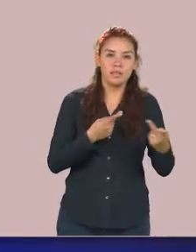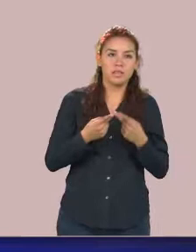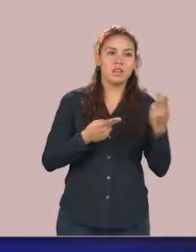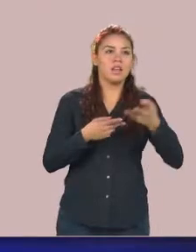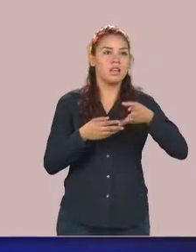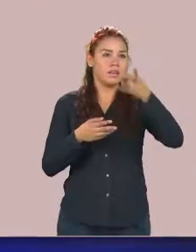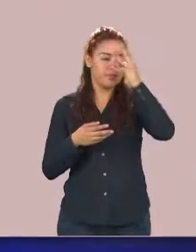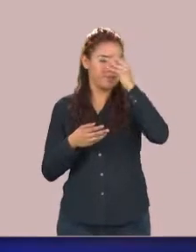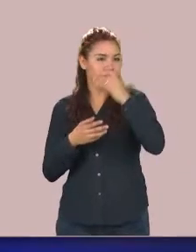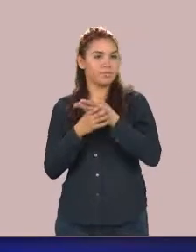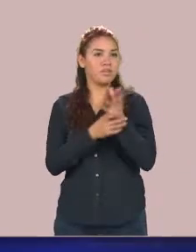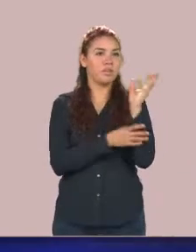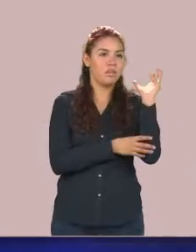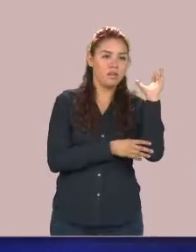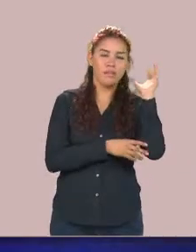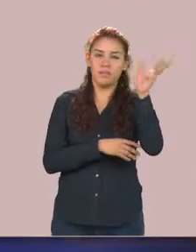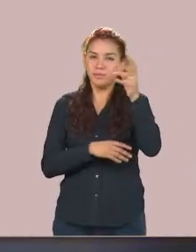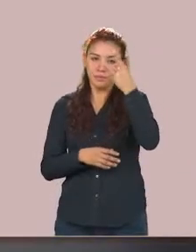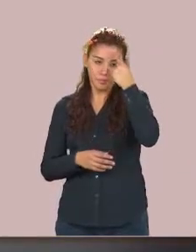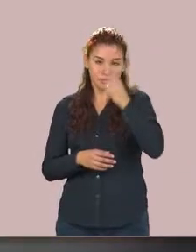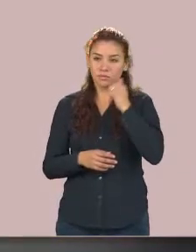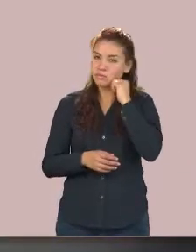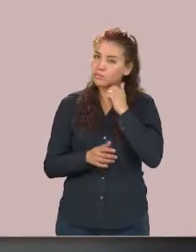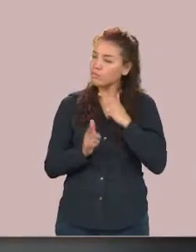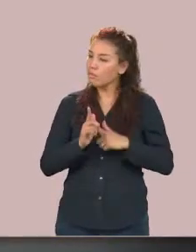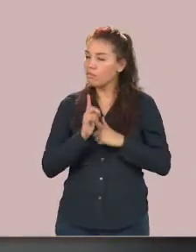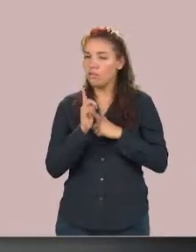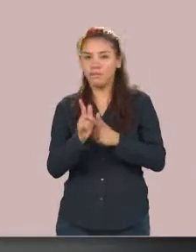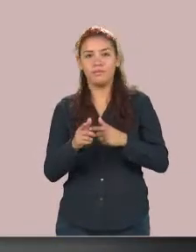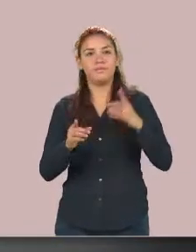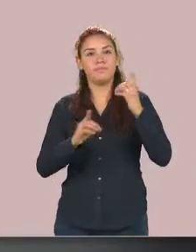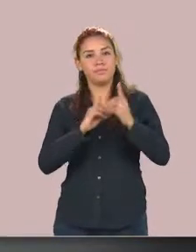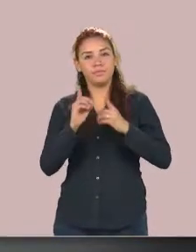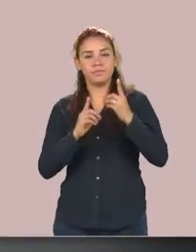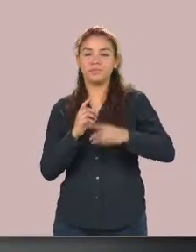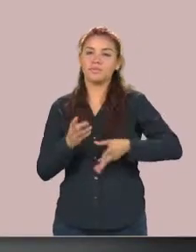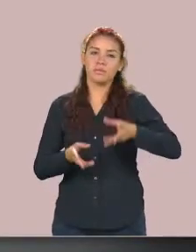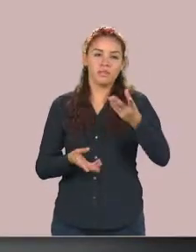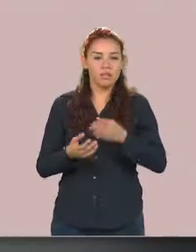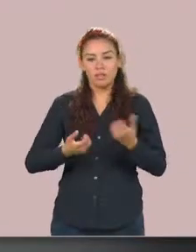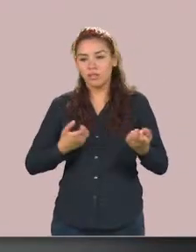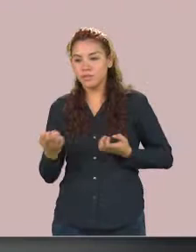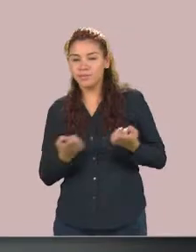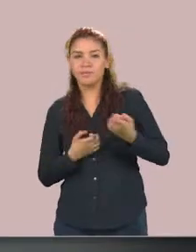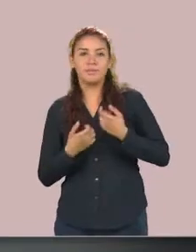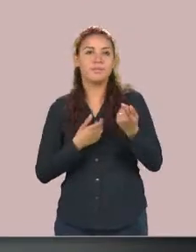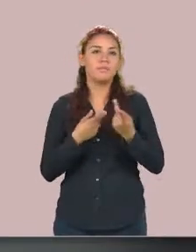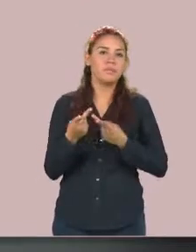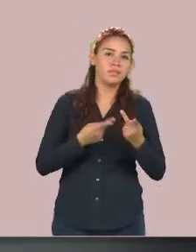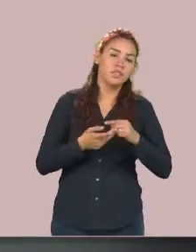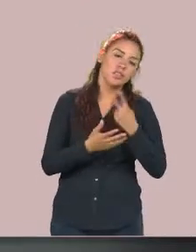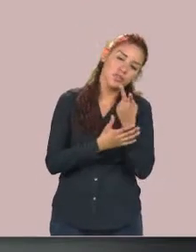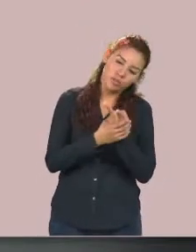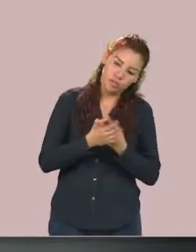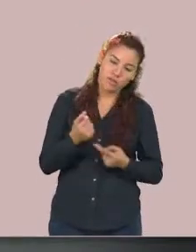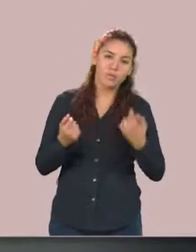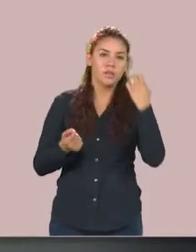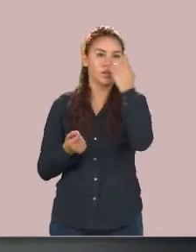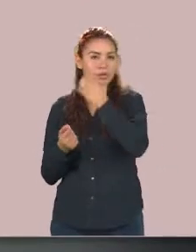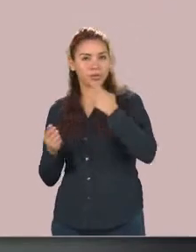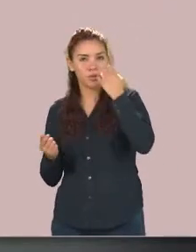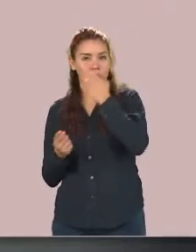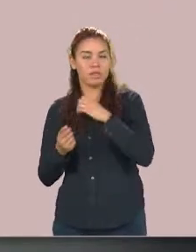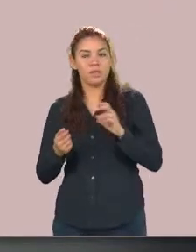esparcimiento el poder practicar este deporte el poder que los muchachos lleven el deporte junto con la escuela y bueno este año